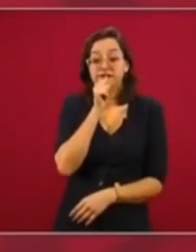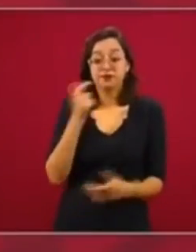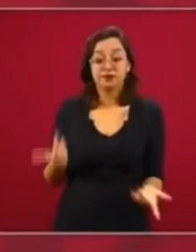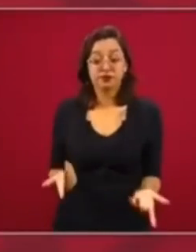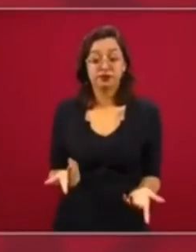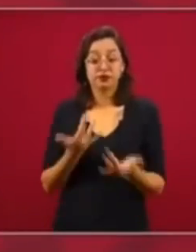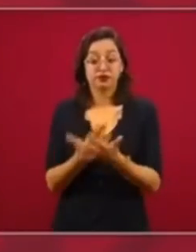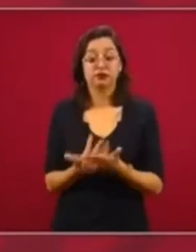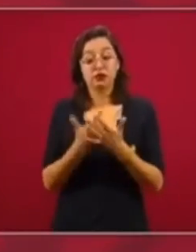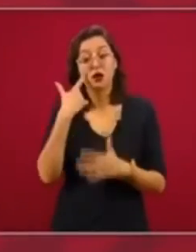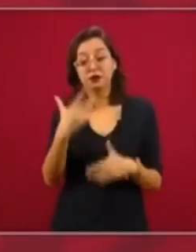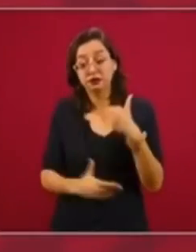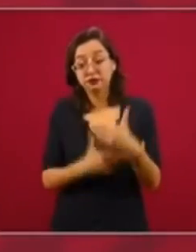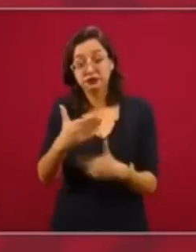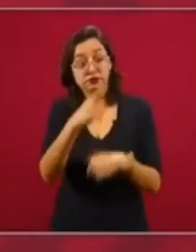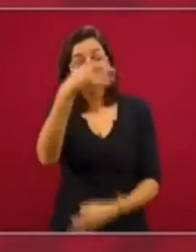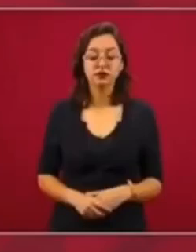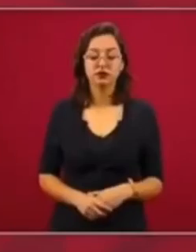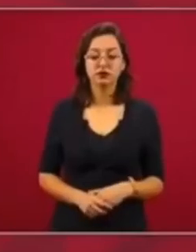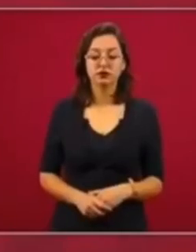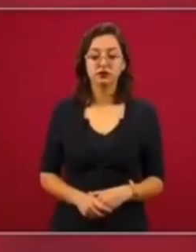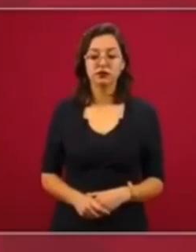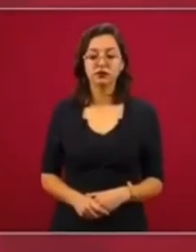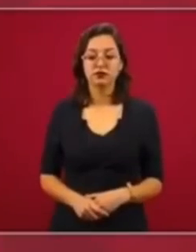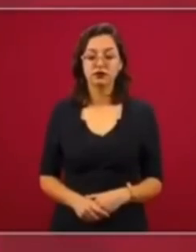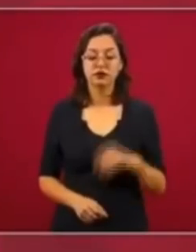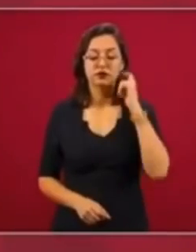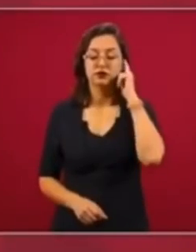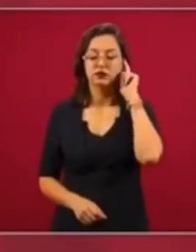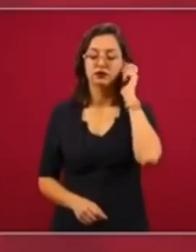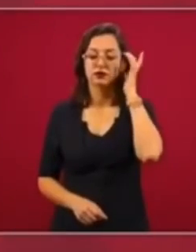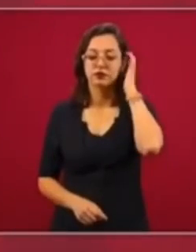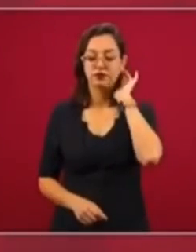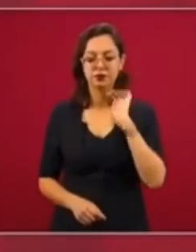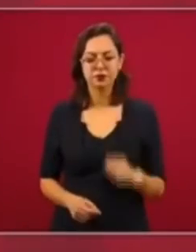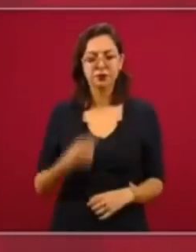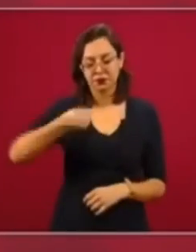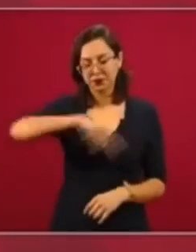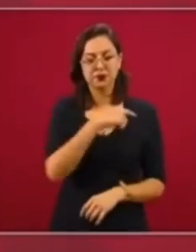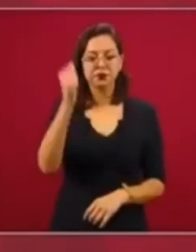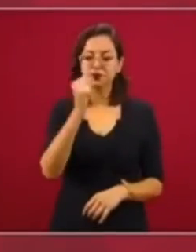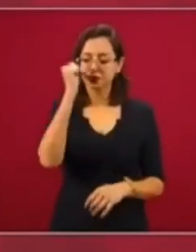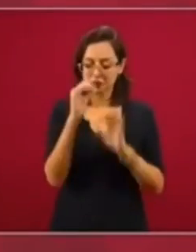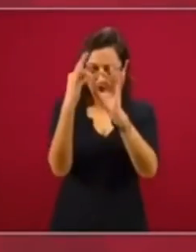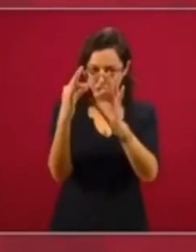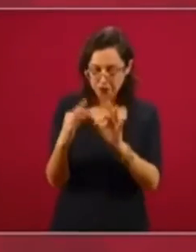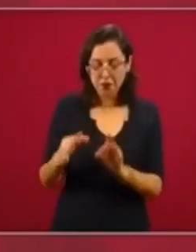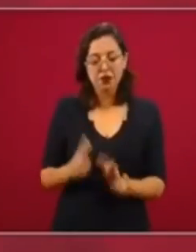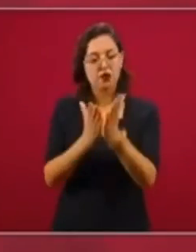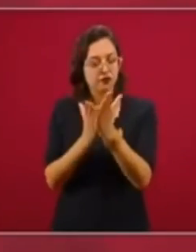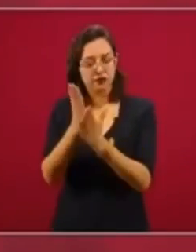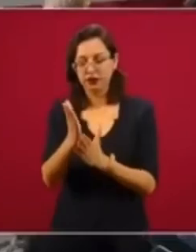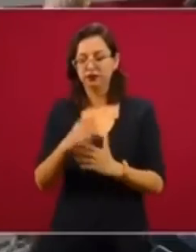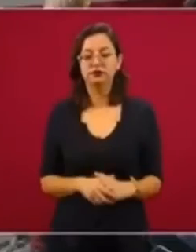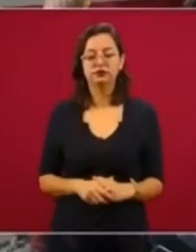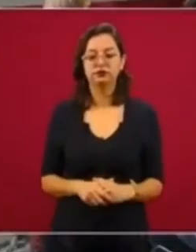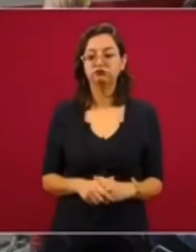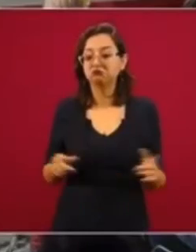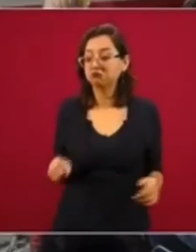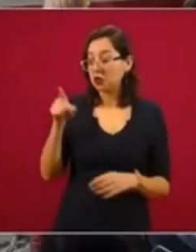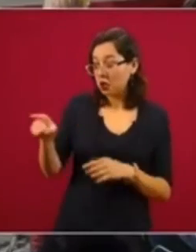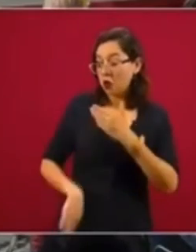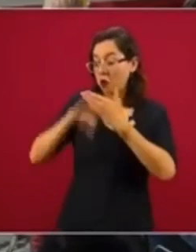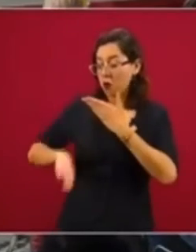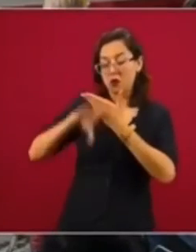a que termine el juicio, vamos a actuar siempre con rectitud, aunque se trate de nuestro